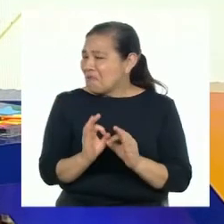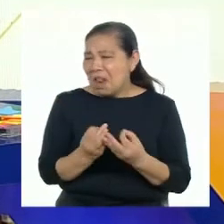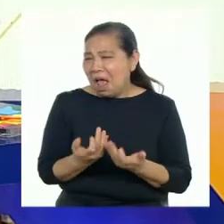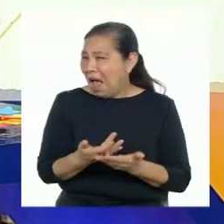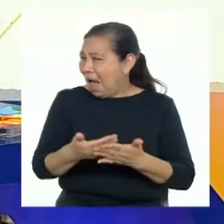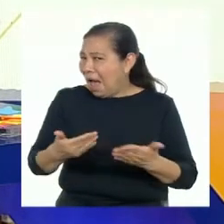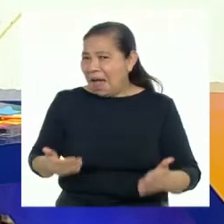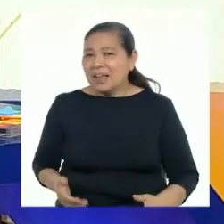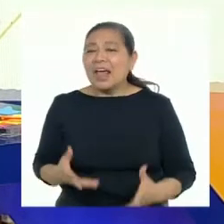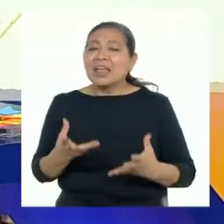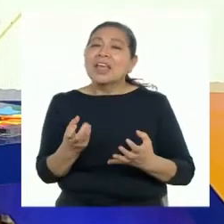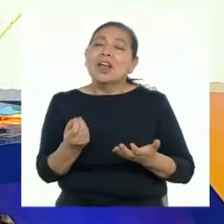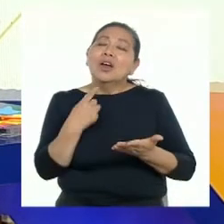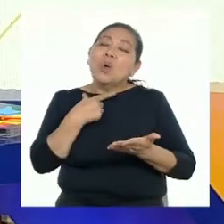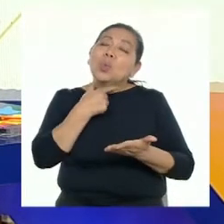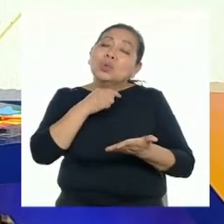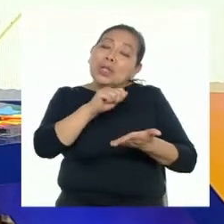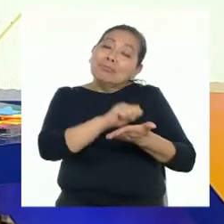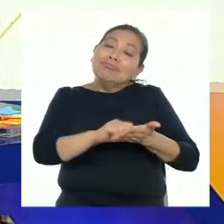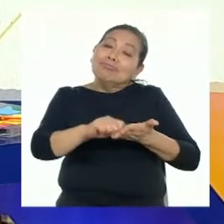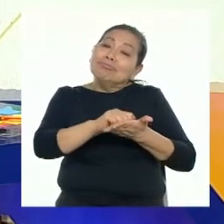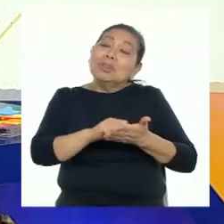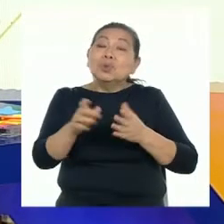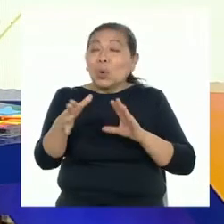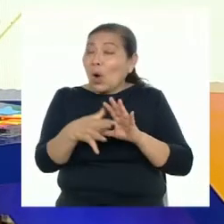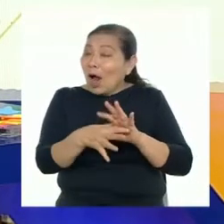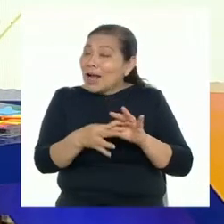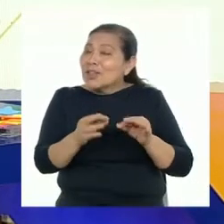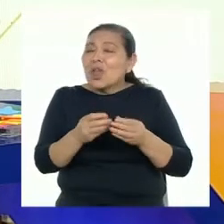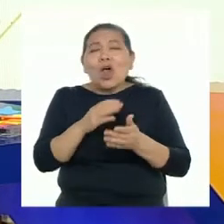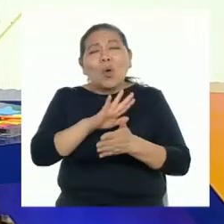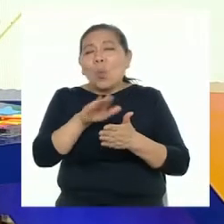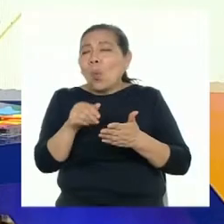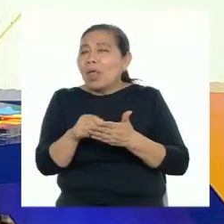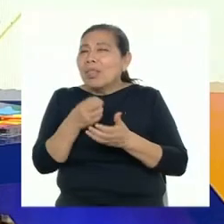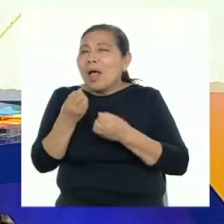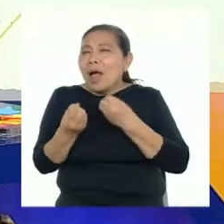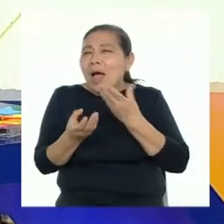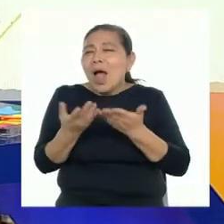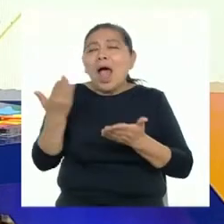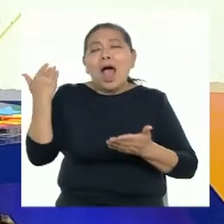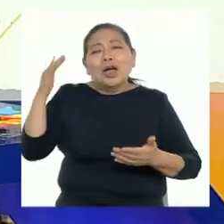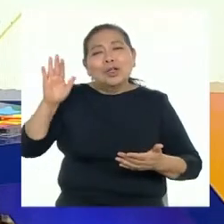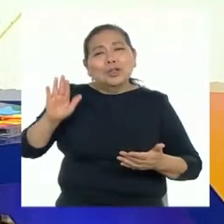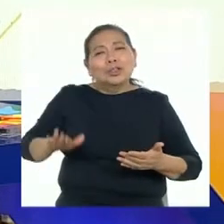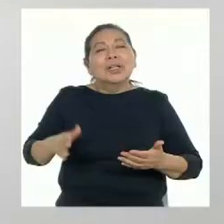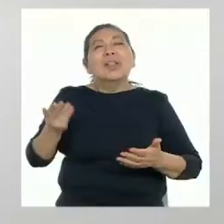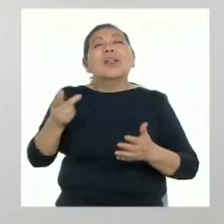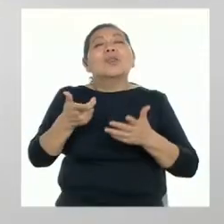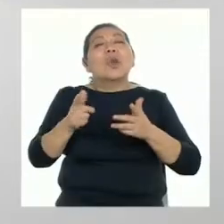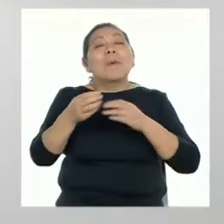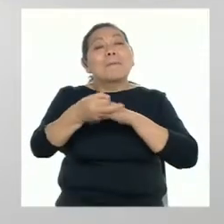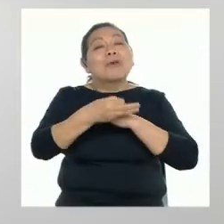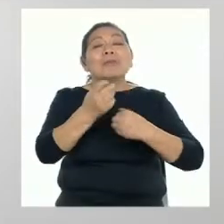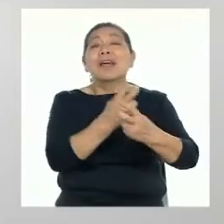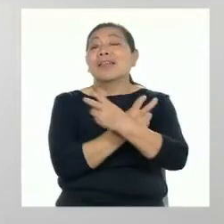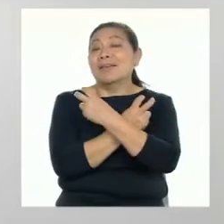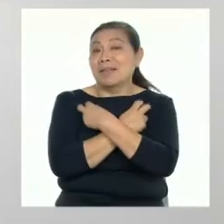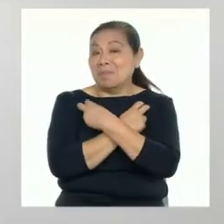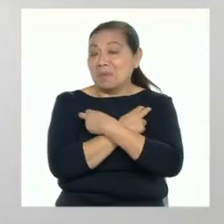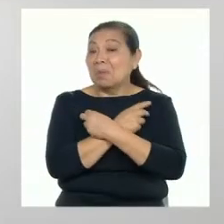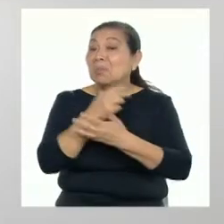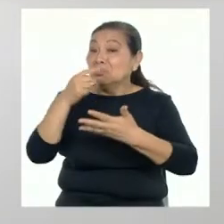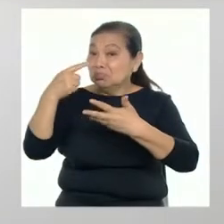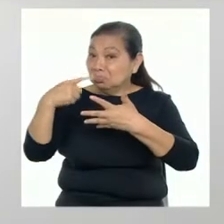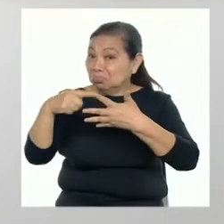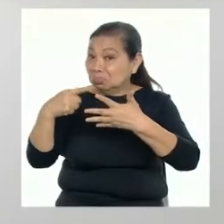hecho antes. Él quiere ser escritor y en sus historias quiere contar todo lo que vivieron cuando eran niños en Lambayeque. Esos ejemplos